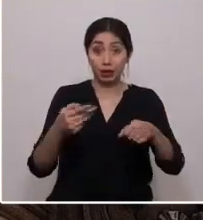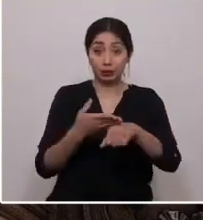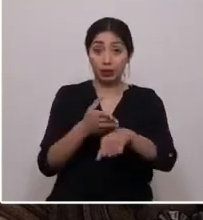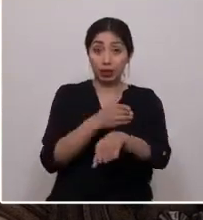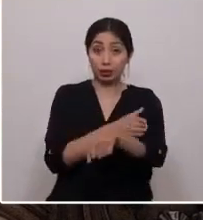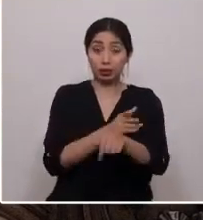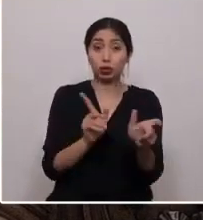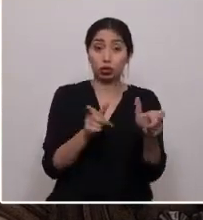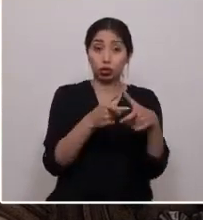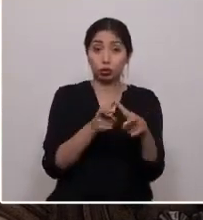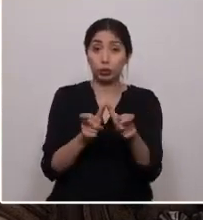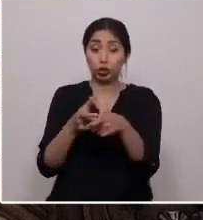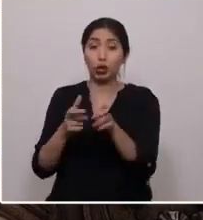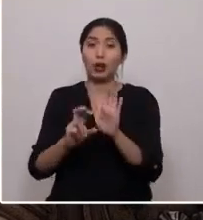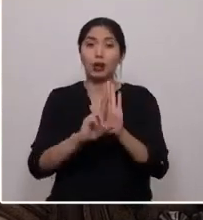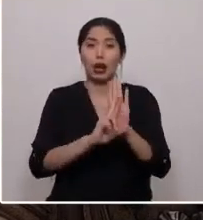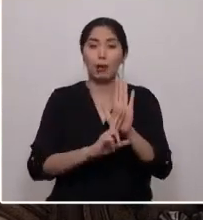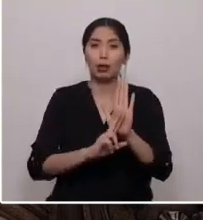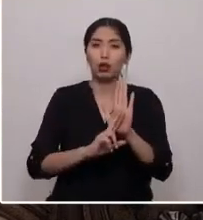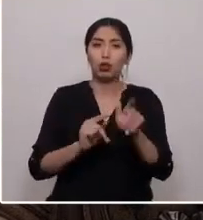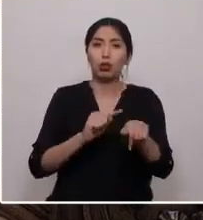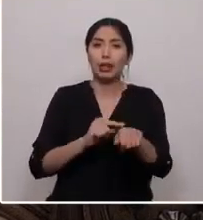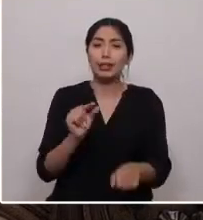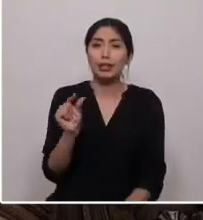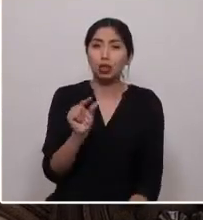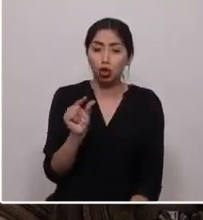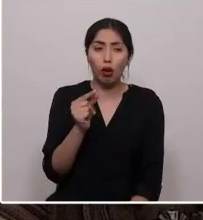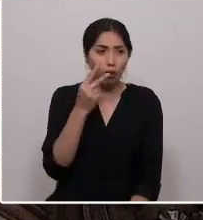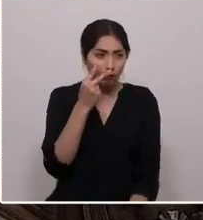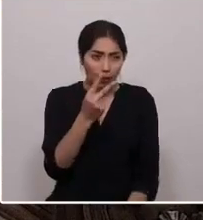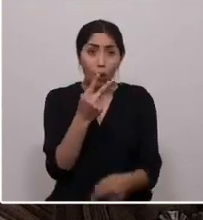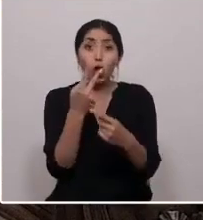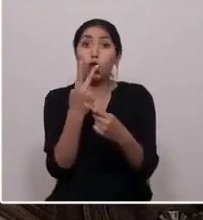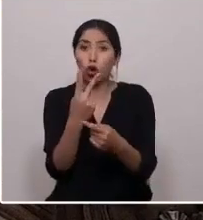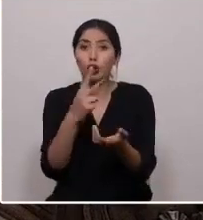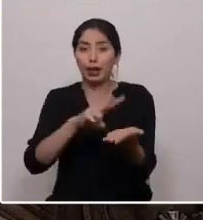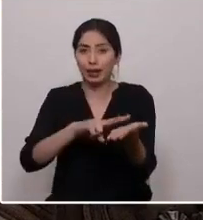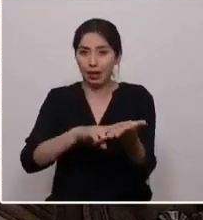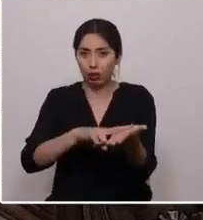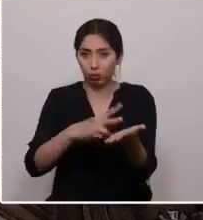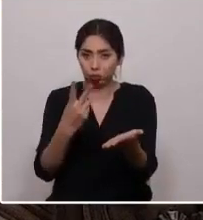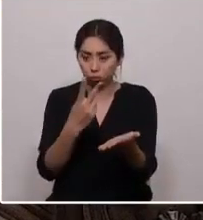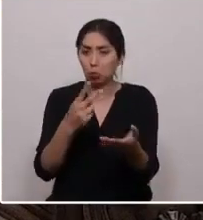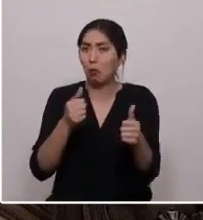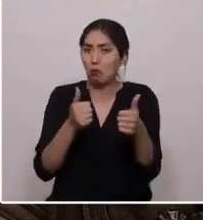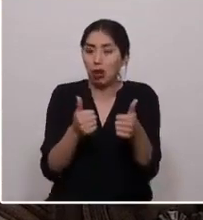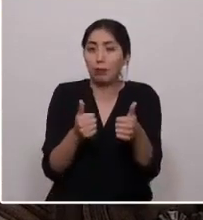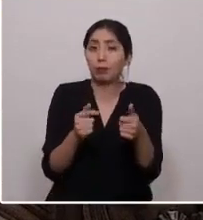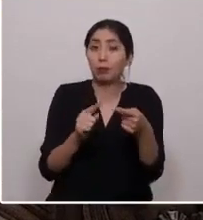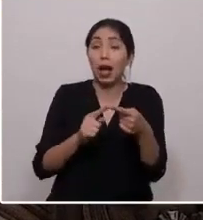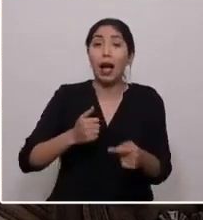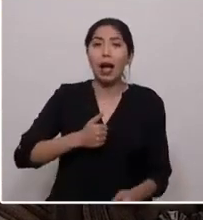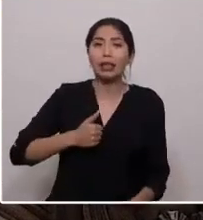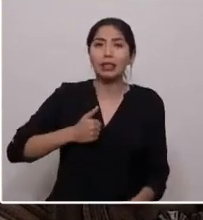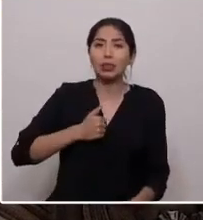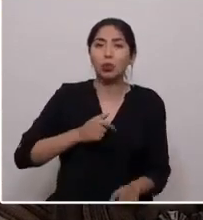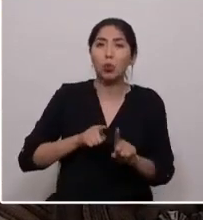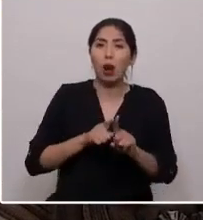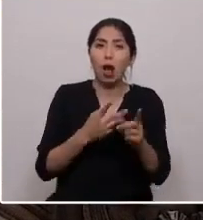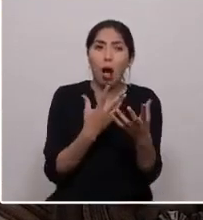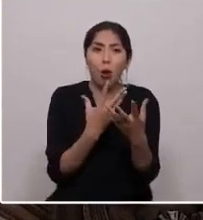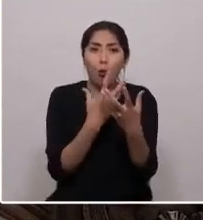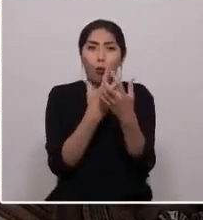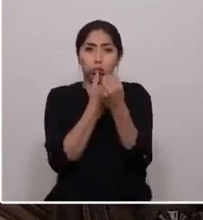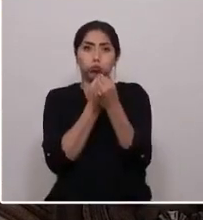los reglamentos transitorios, vimos dos realidades muy opuestas. Por un lado, actitudes de censura de convencionales y de ideas,